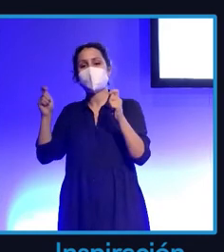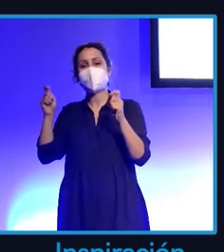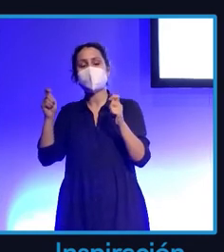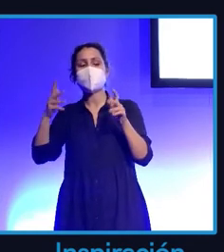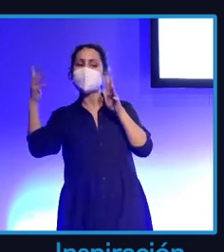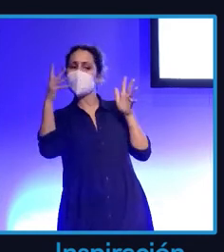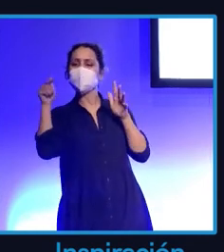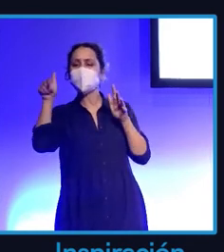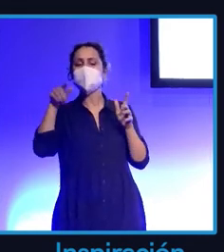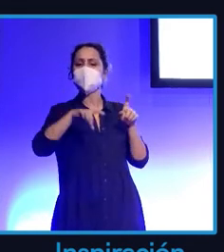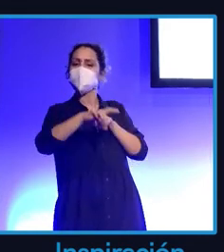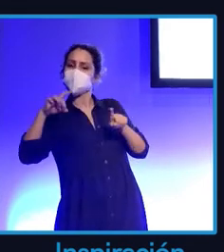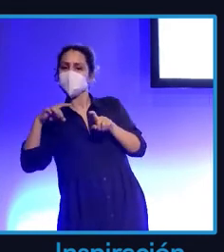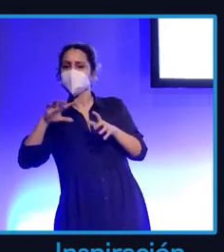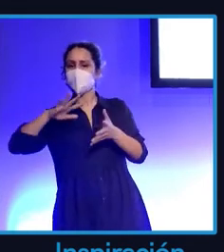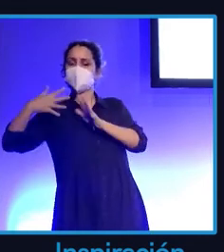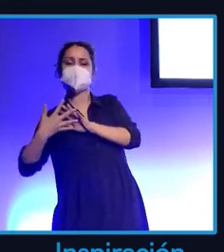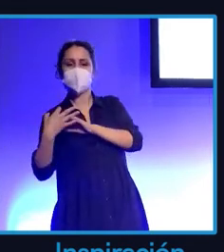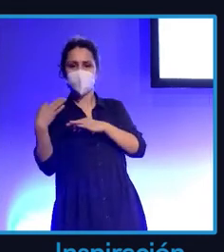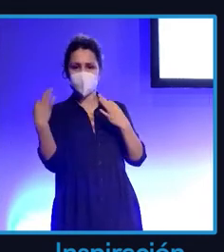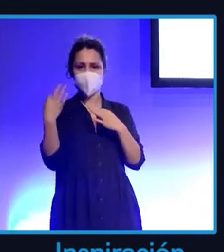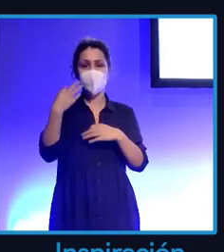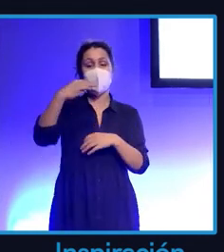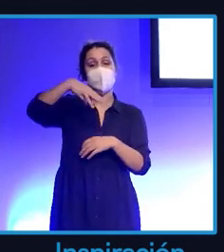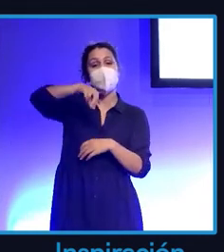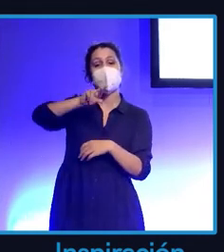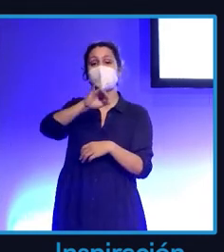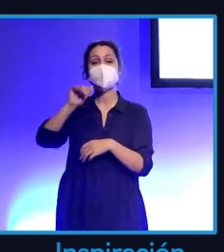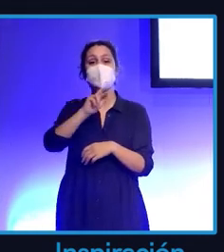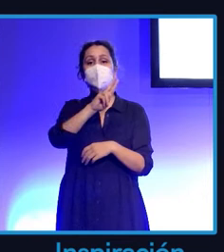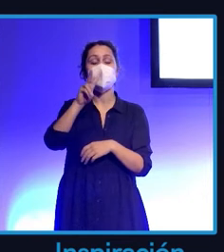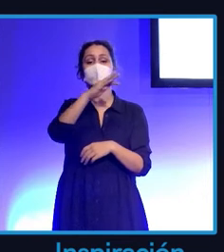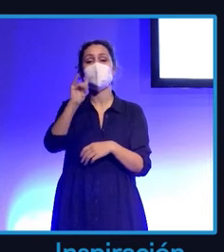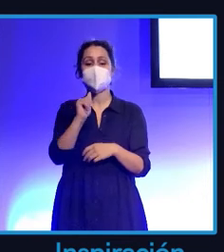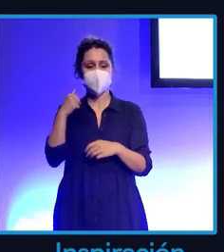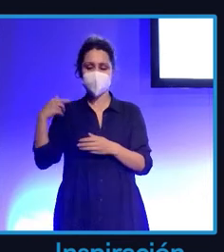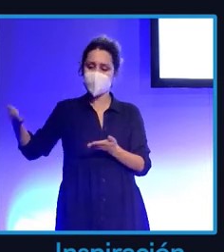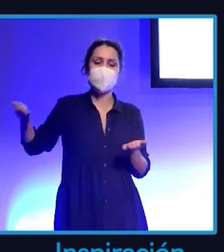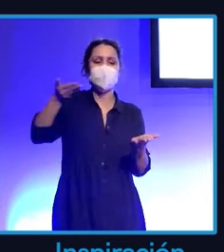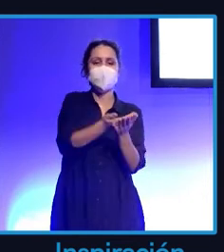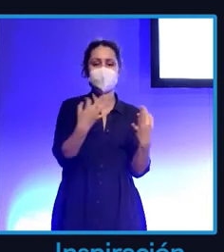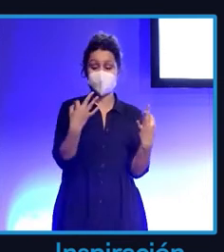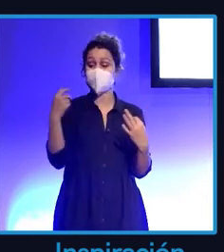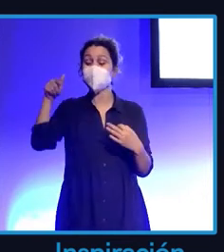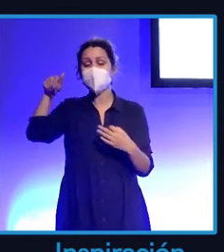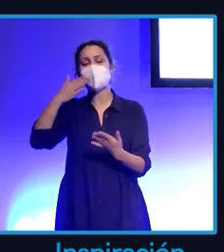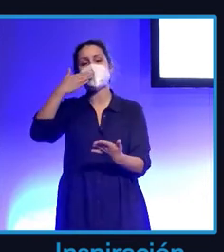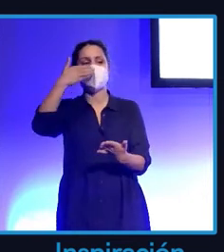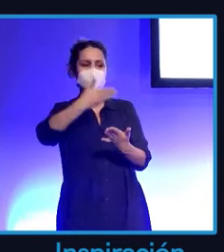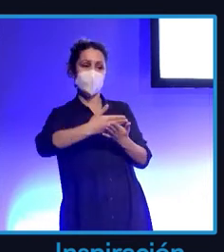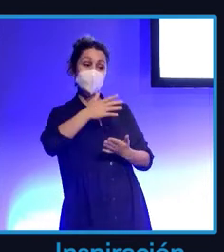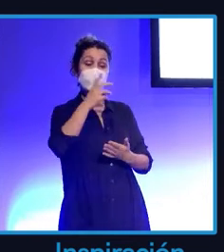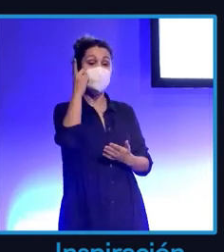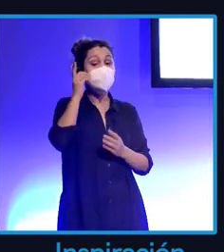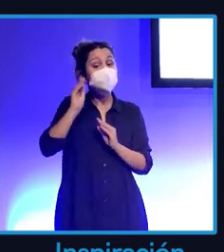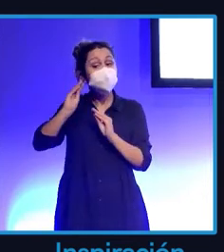a dudas. María Fernández Rubíes, ¿qué aportaba en la televisión? Aportaba credibilidad. Era una chica que con su móvil creaba el contenido que